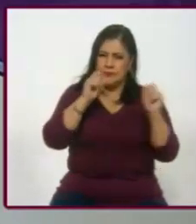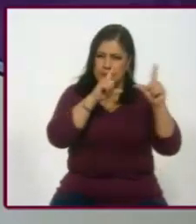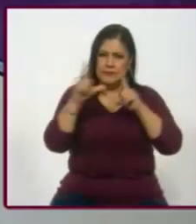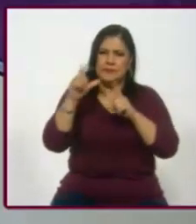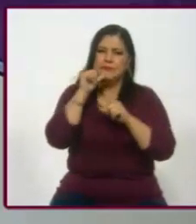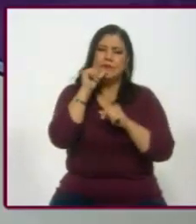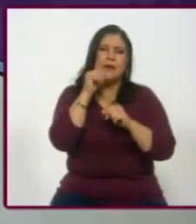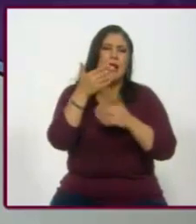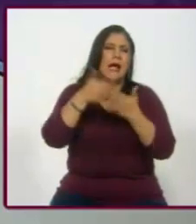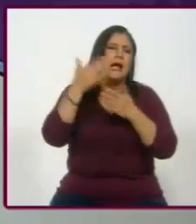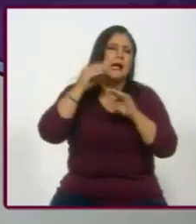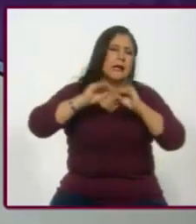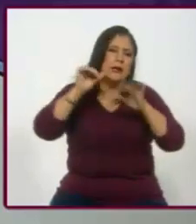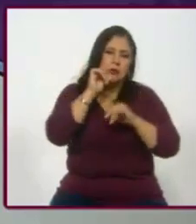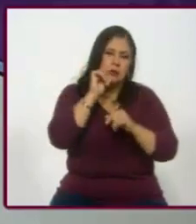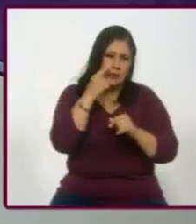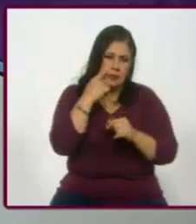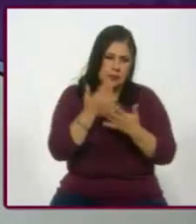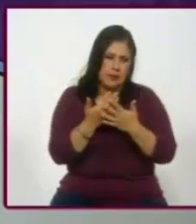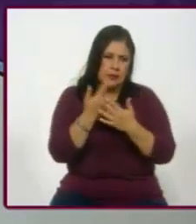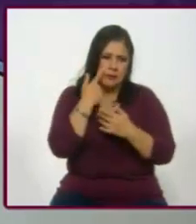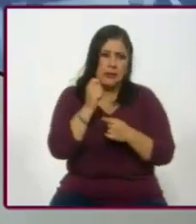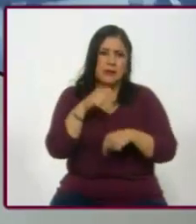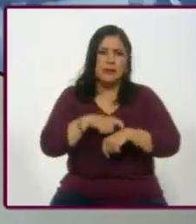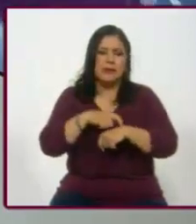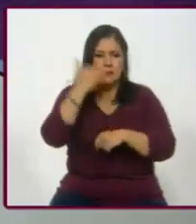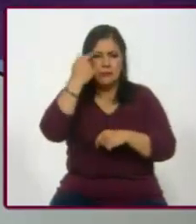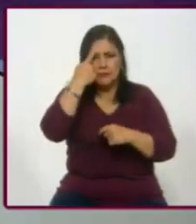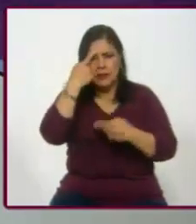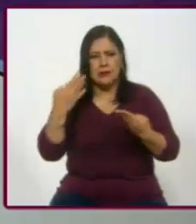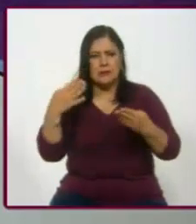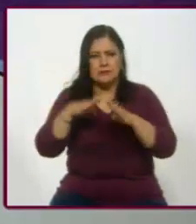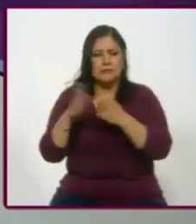estaban tan claras. A ver, para cerrar que se nos ha acabado el tiempo, Paco.